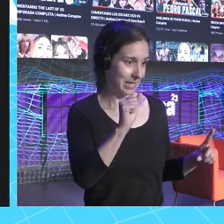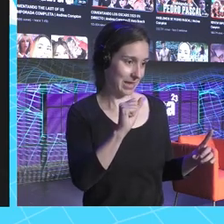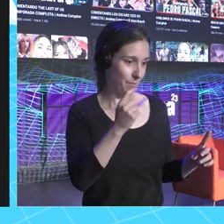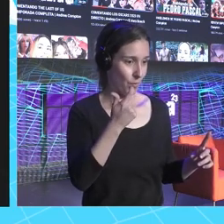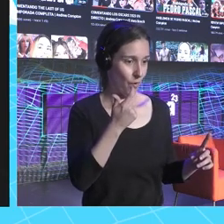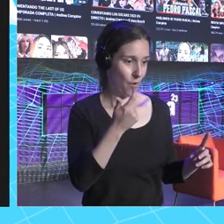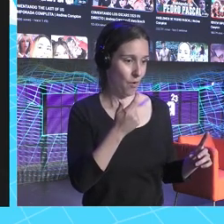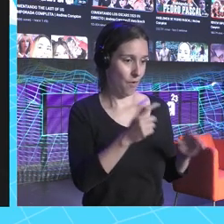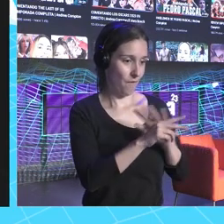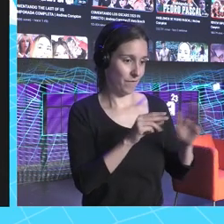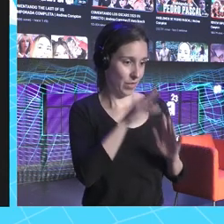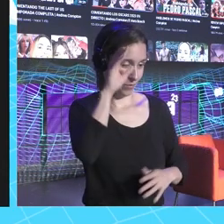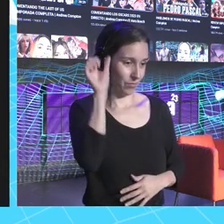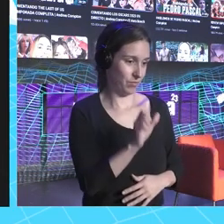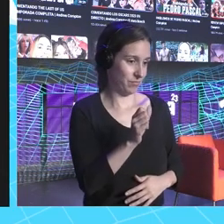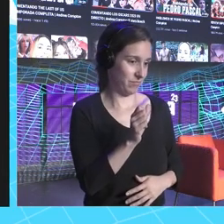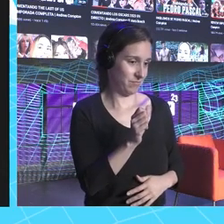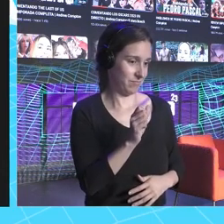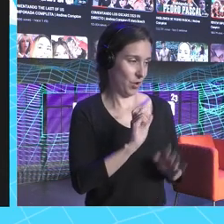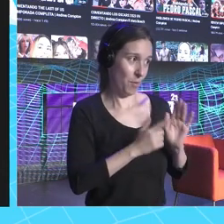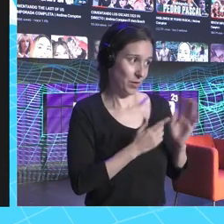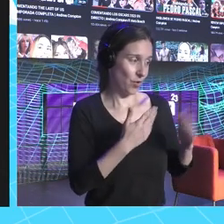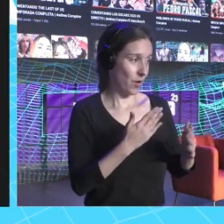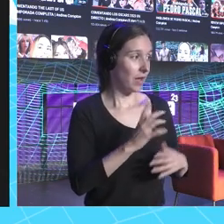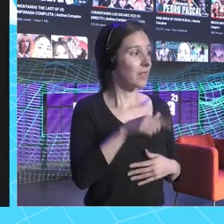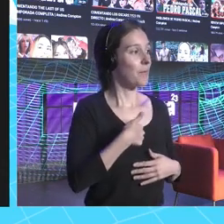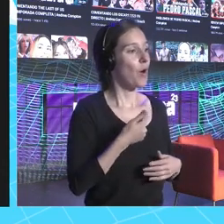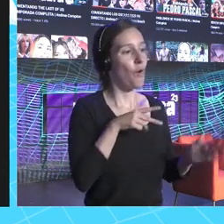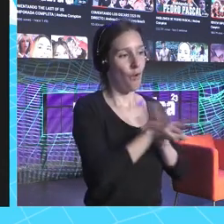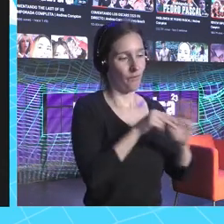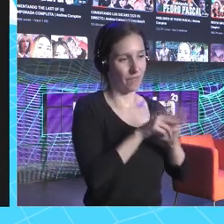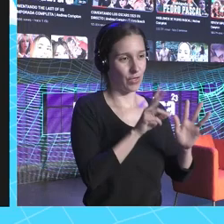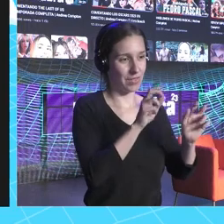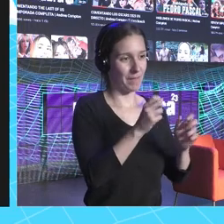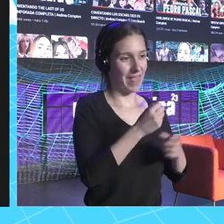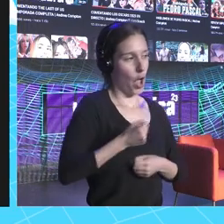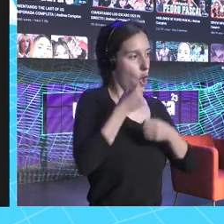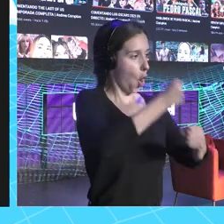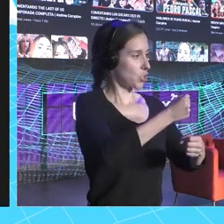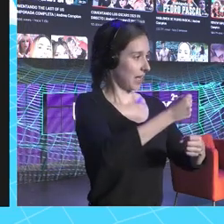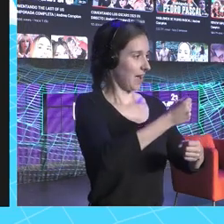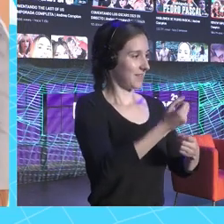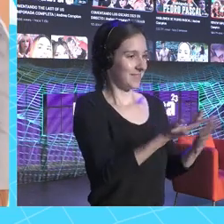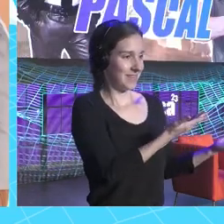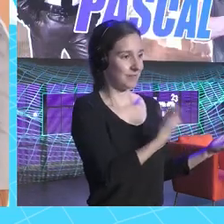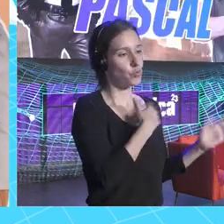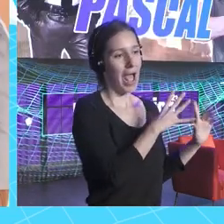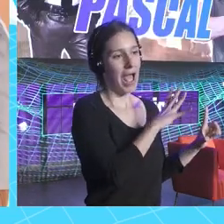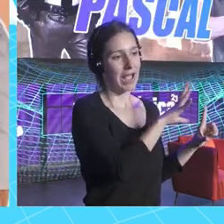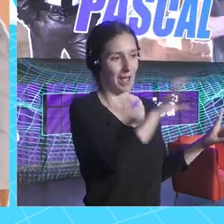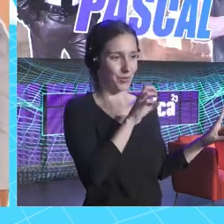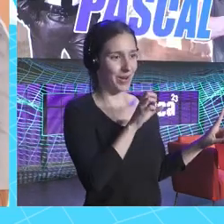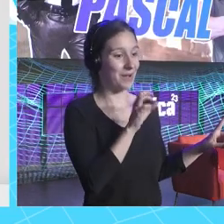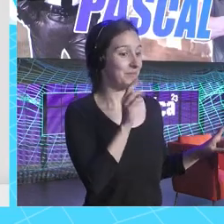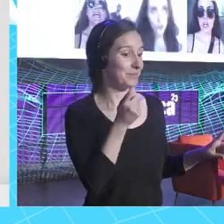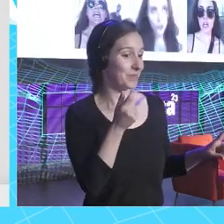Un poco del comentando los Oscars, que luego me dio bajón. Era súper volentera porque, claro, es una reinas, ¿no? Entonces, bueno, ahí está mi captura. Un poco de Pedro Pascal.